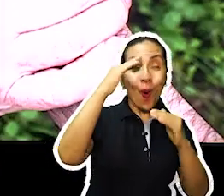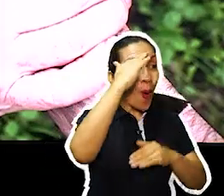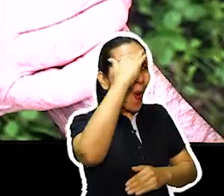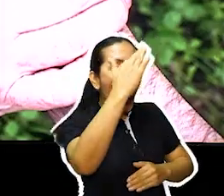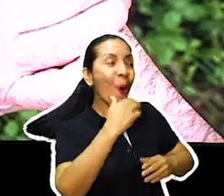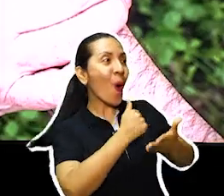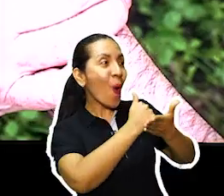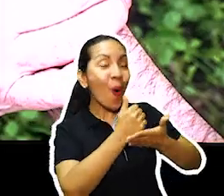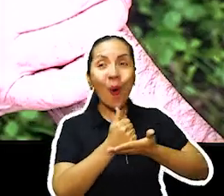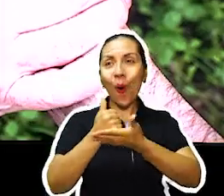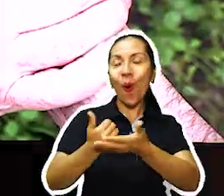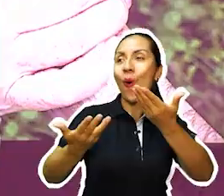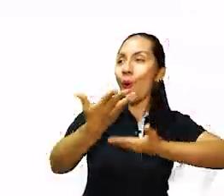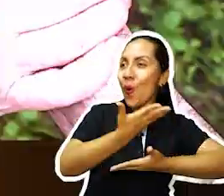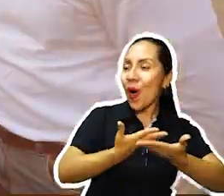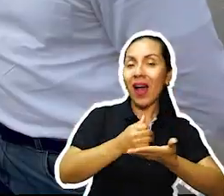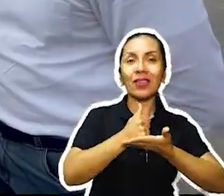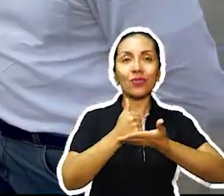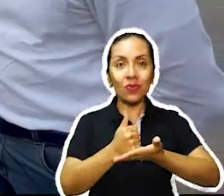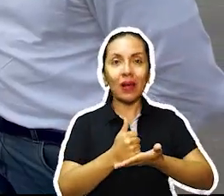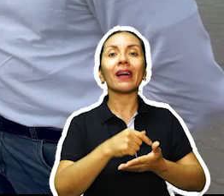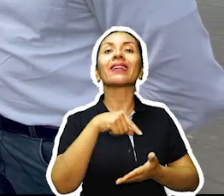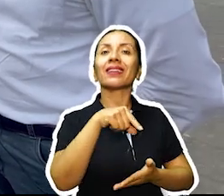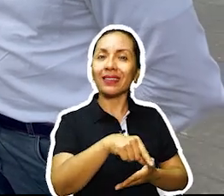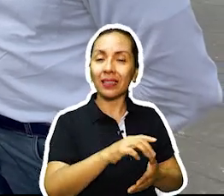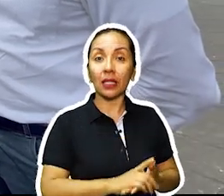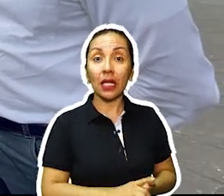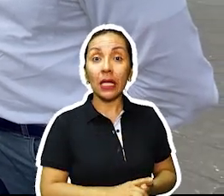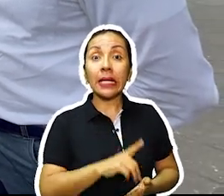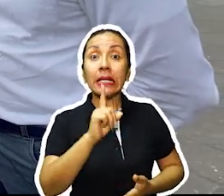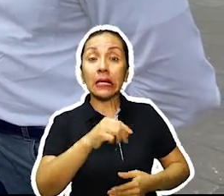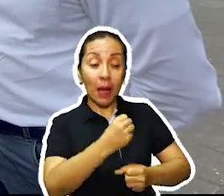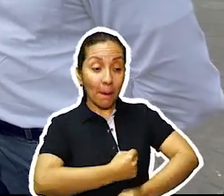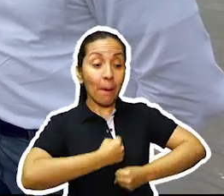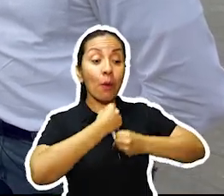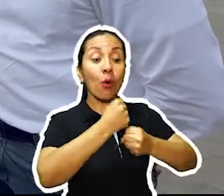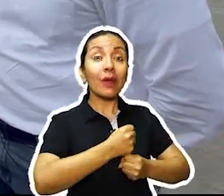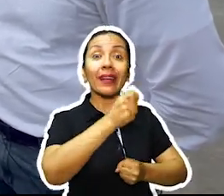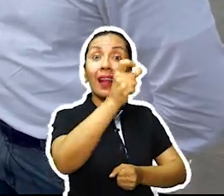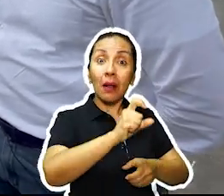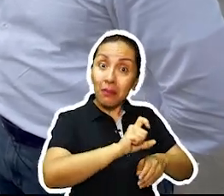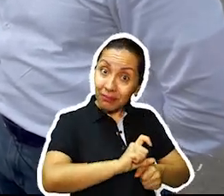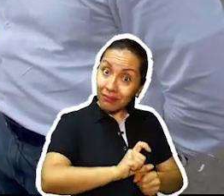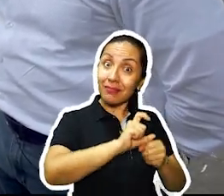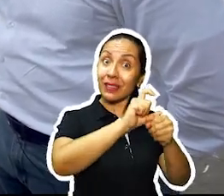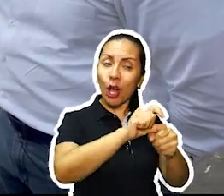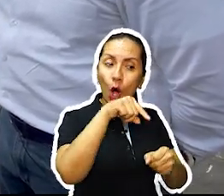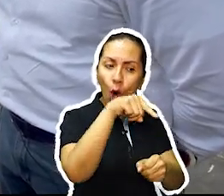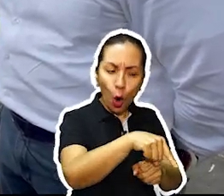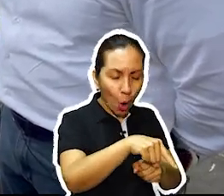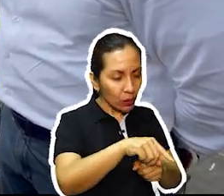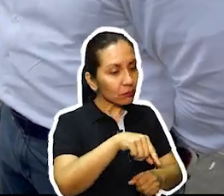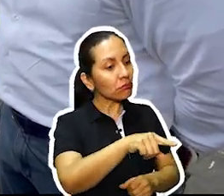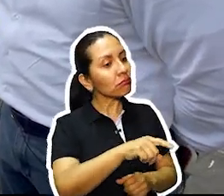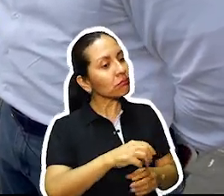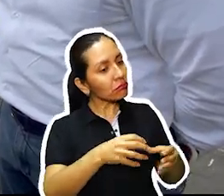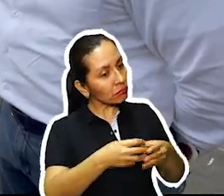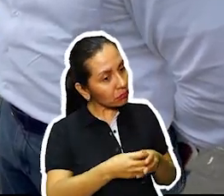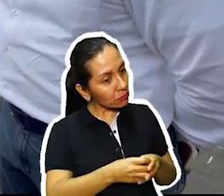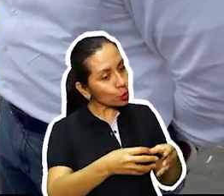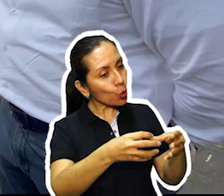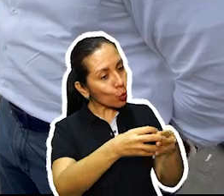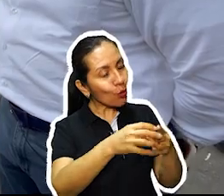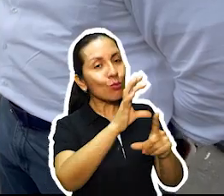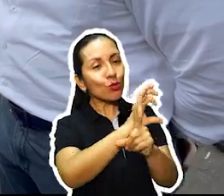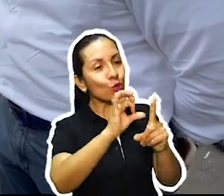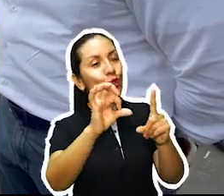el concepto del vecino, el concepto solidario y el gobierno de volver el poder al ciudadano reconociendo las organizaciones